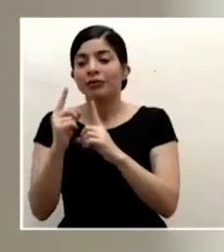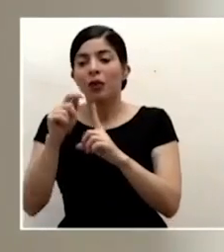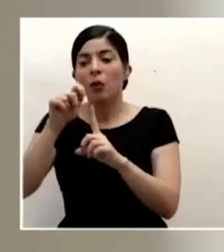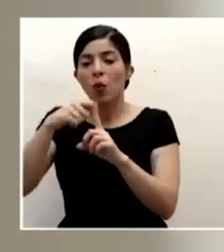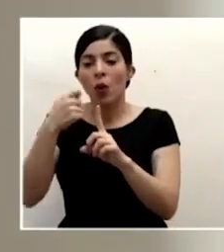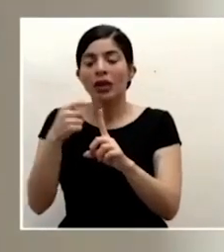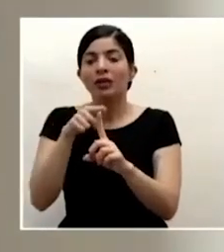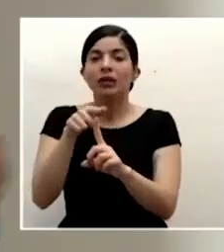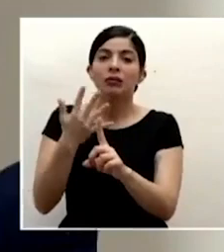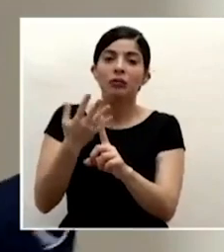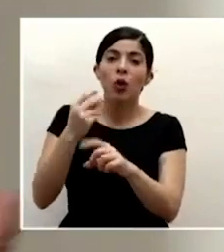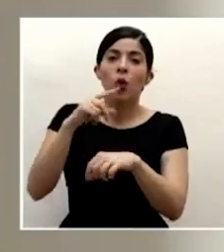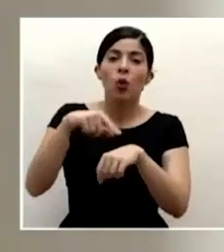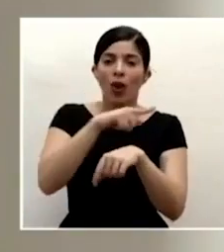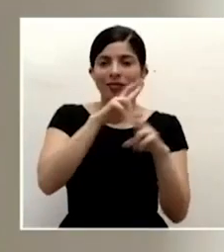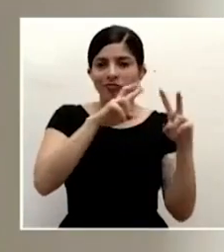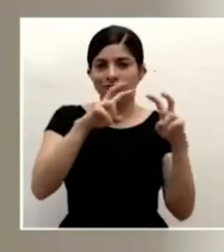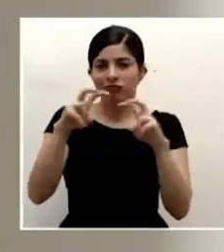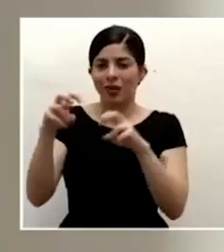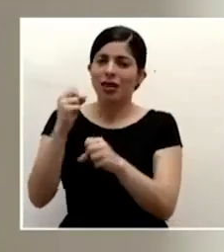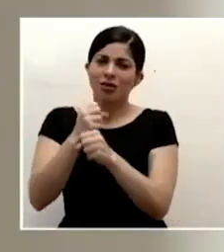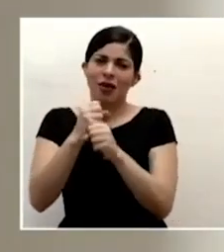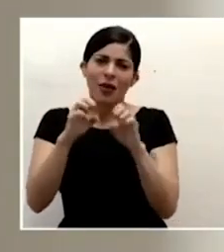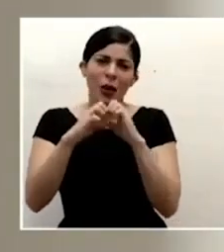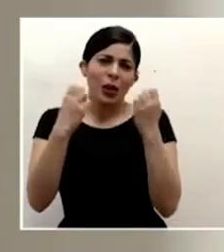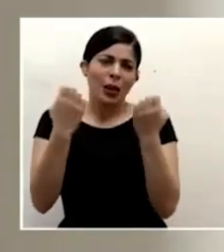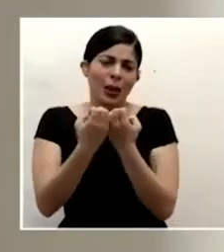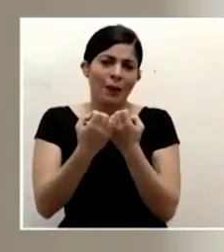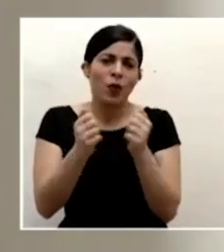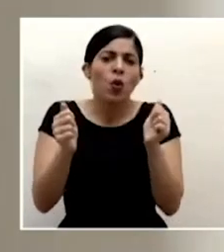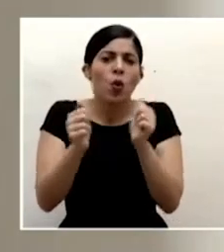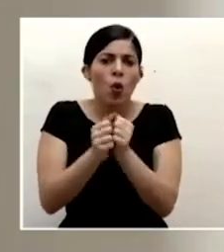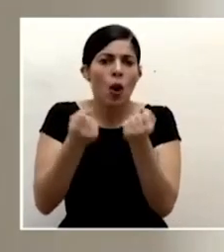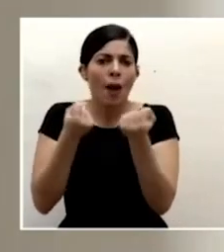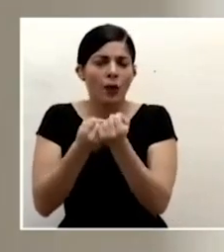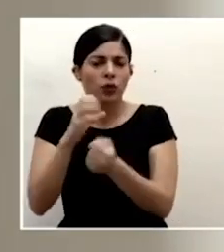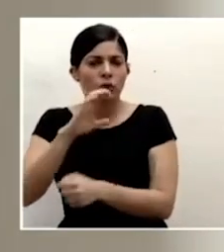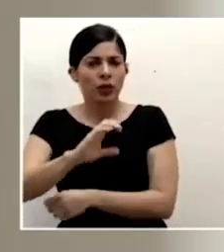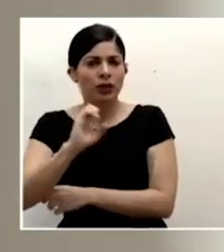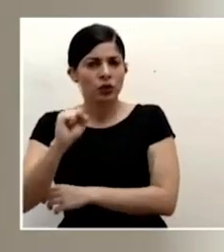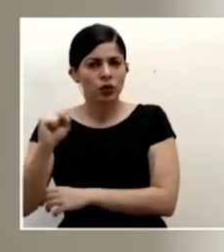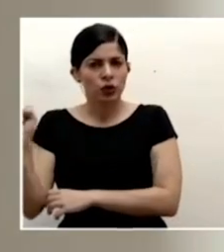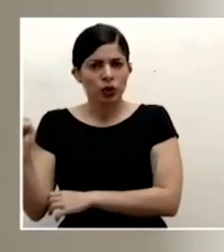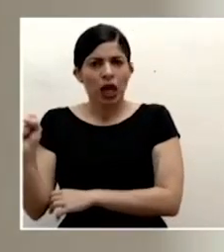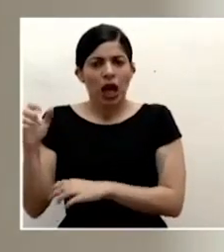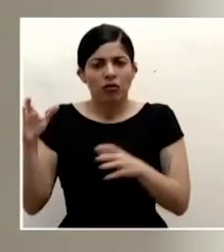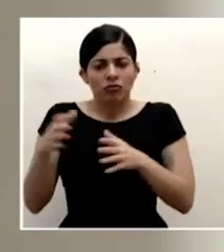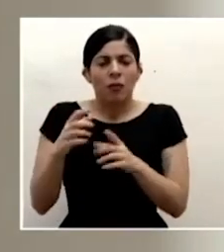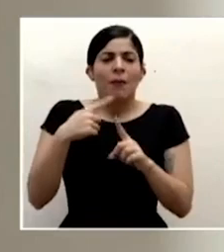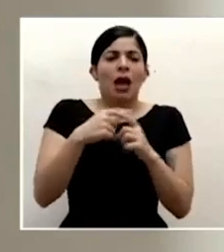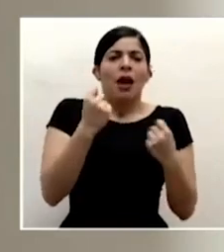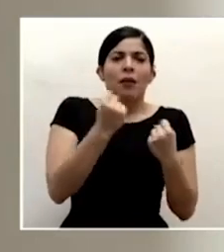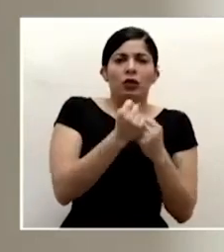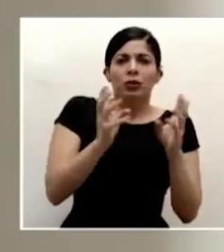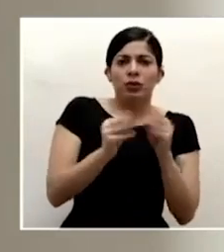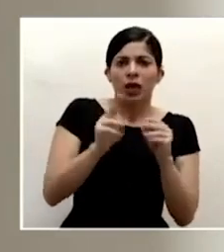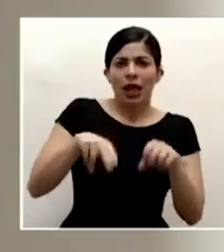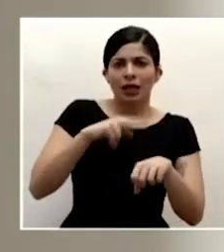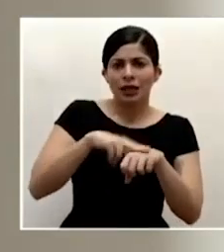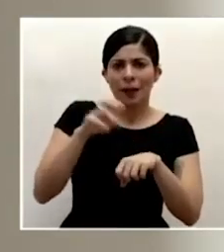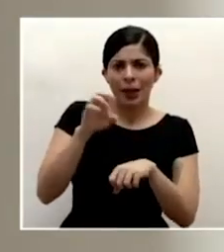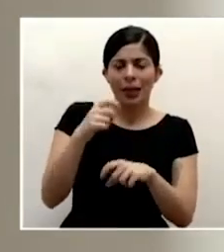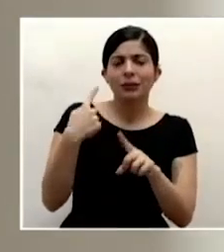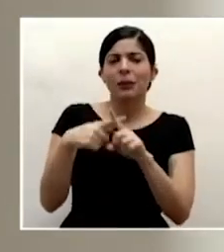toma de muestra obviamente es un trabajo conjunto que se ha venido haciendo con apoyo de la caja costarricense de seguro social con apoyo de la comisión nacional de